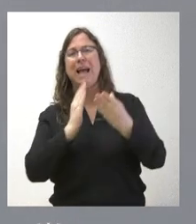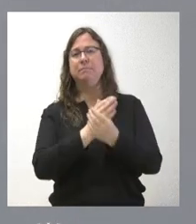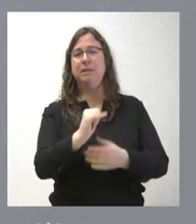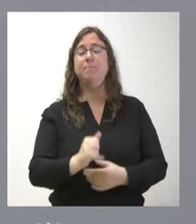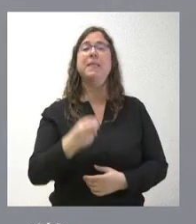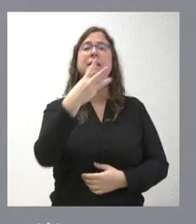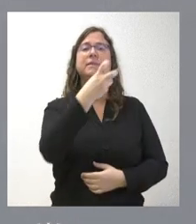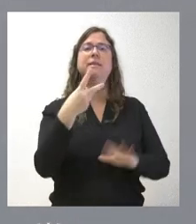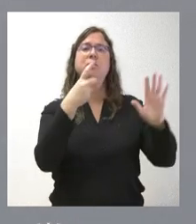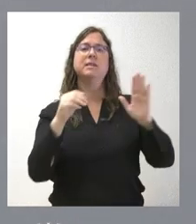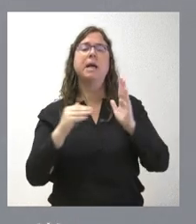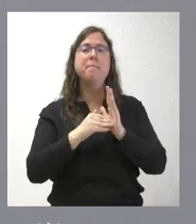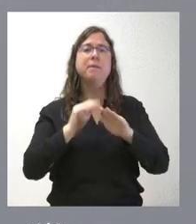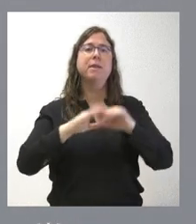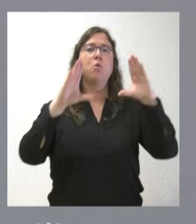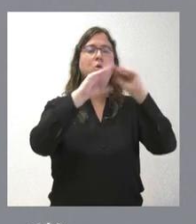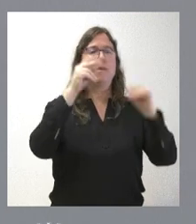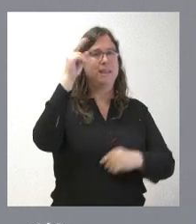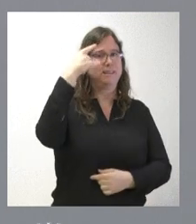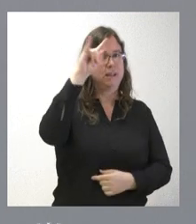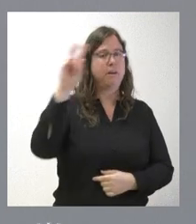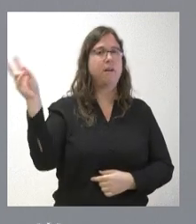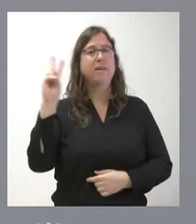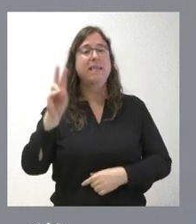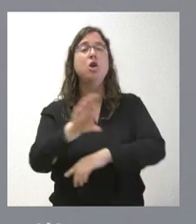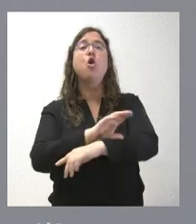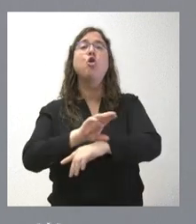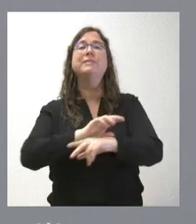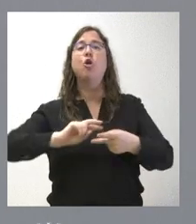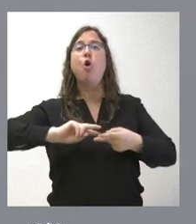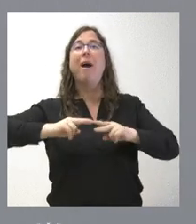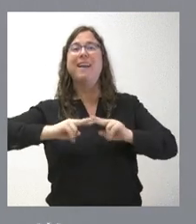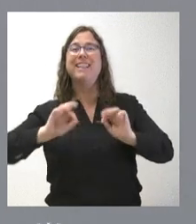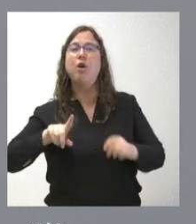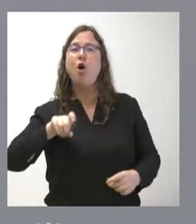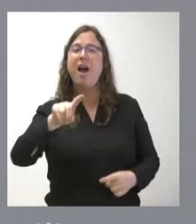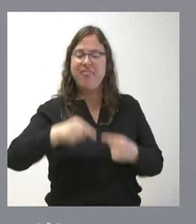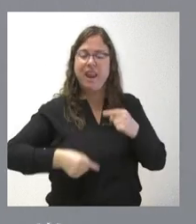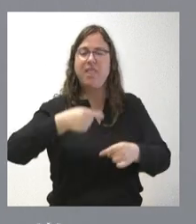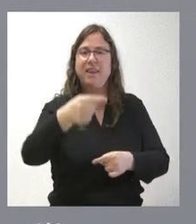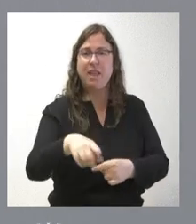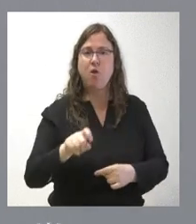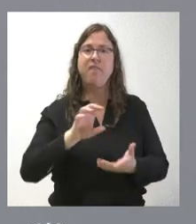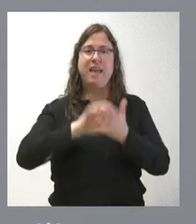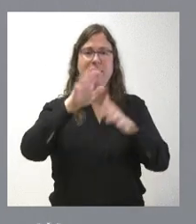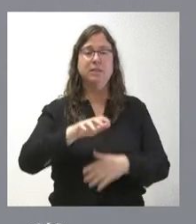360.000 euros para las universidades de Salamanca y Valladolid en el marco del Consejo Genético de Cáncer Hereditario de Castilla y León. Son 180.000